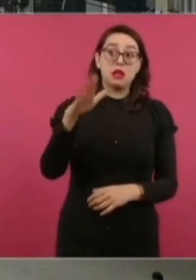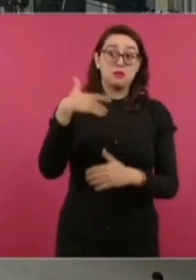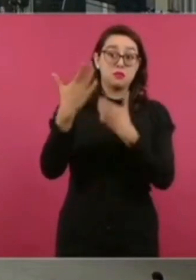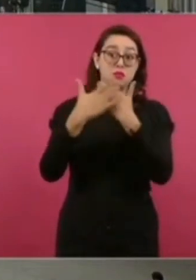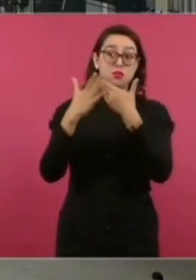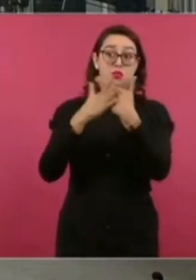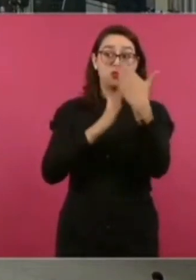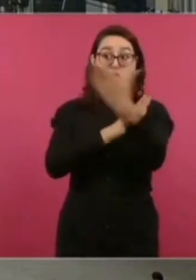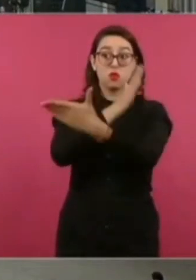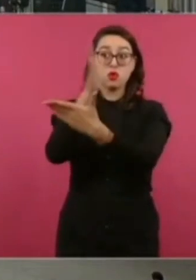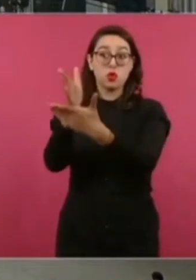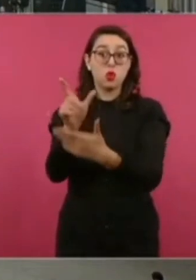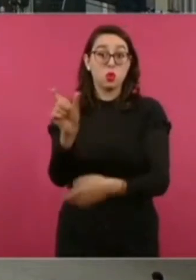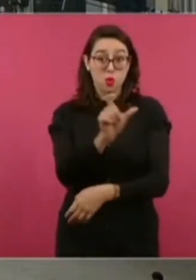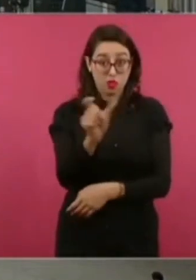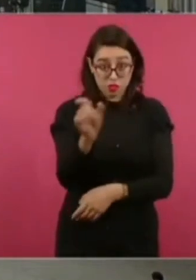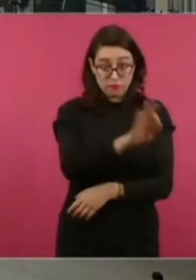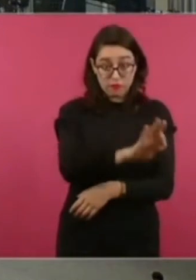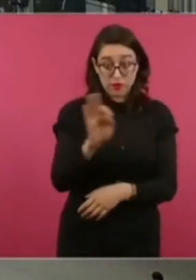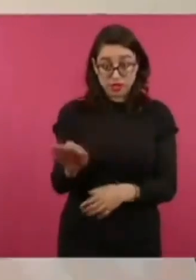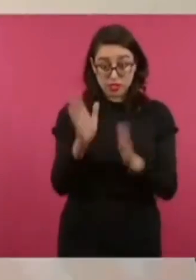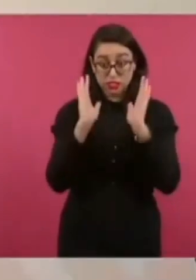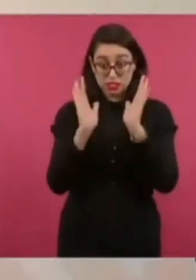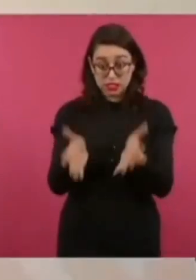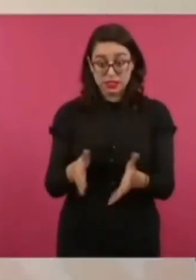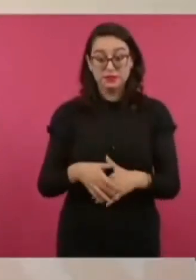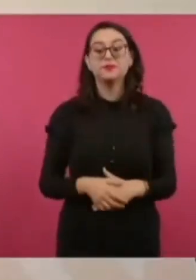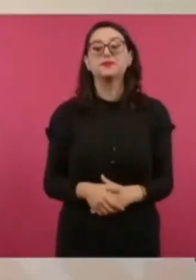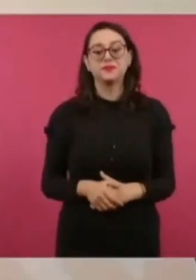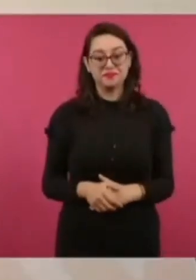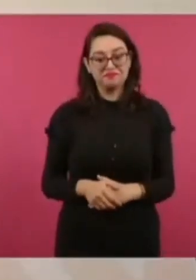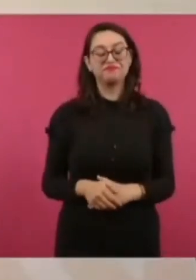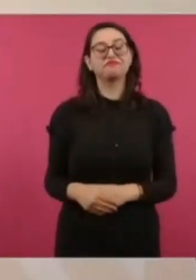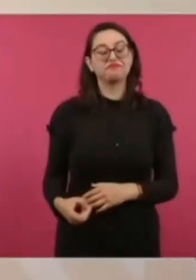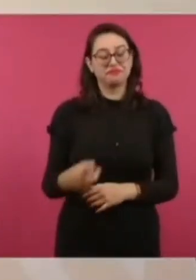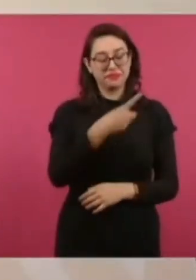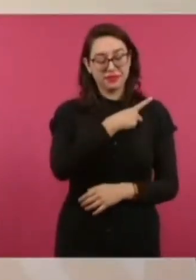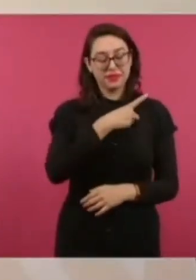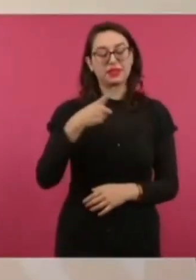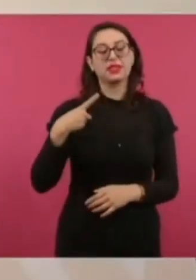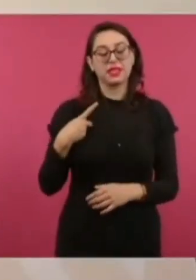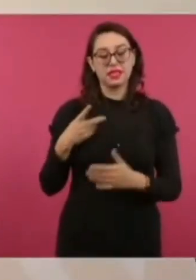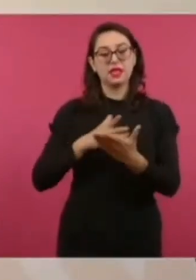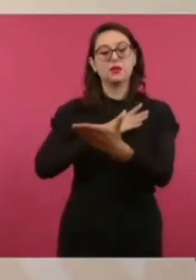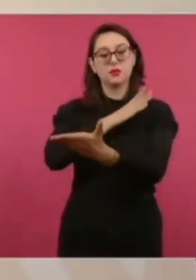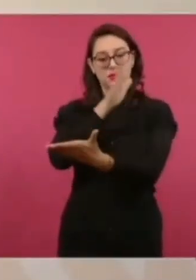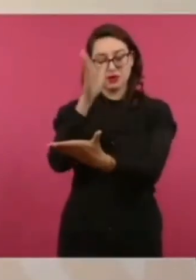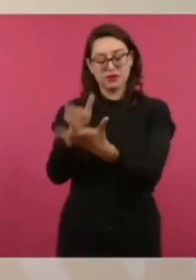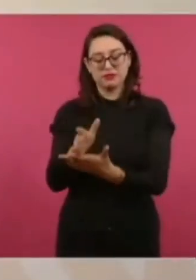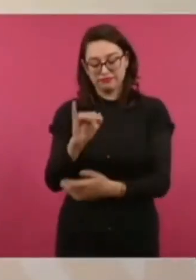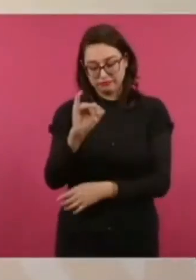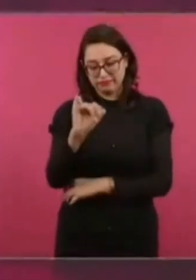qué temas se tratarían. Sí, sí tengo que ir. Ya se